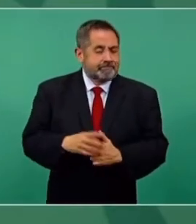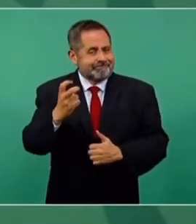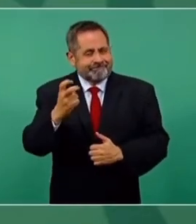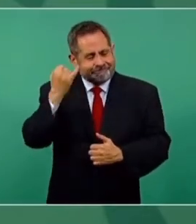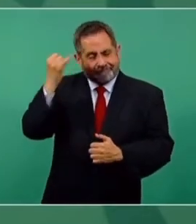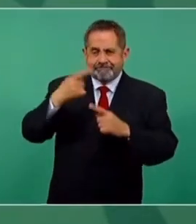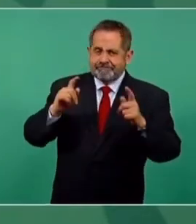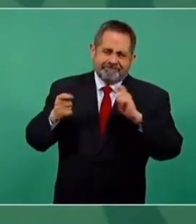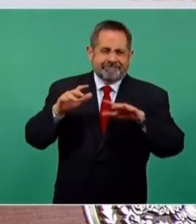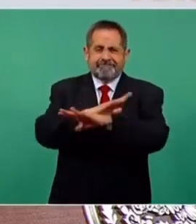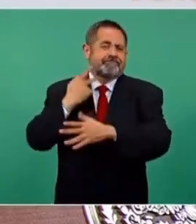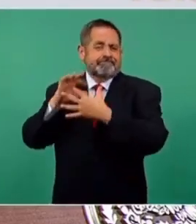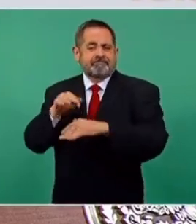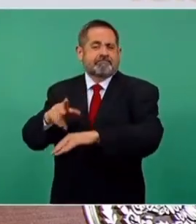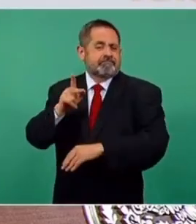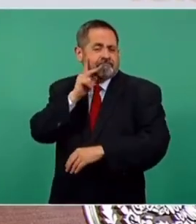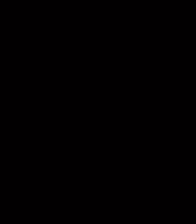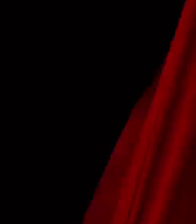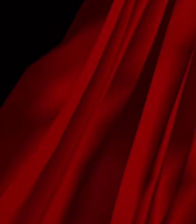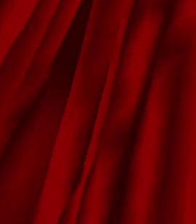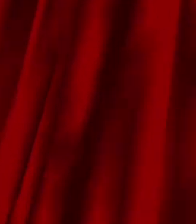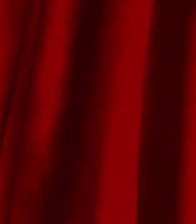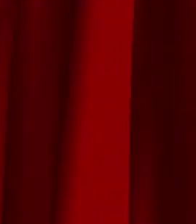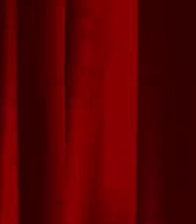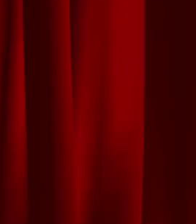Ese es el cambio en política petrolera, entre otras cosas.